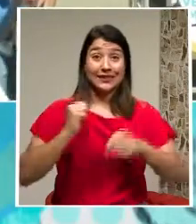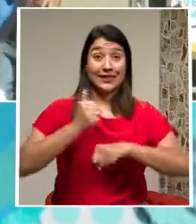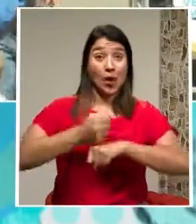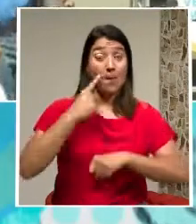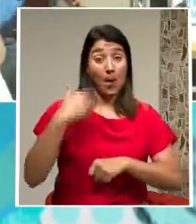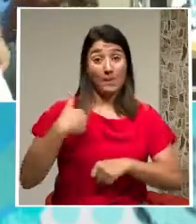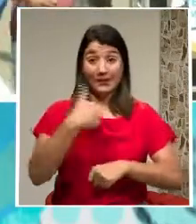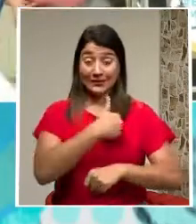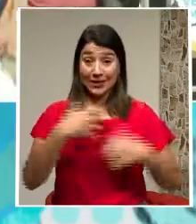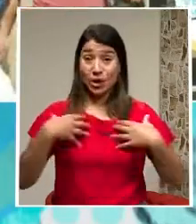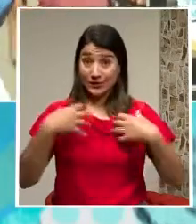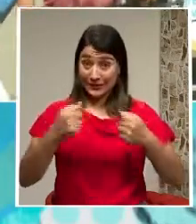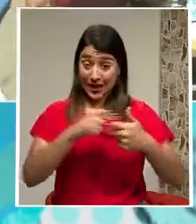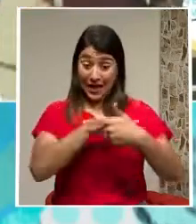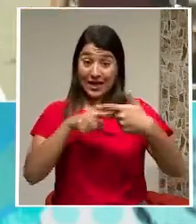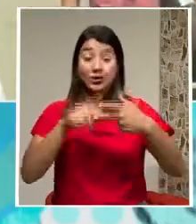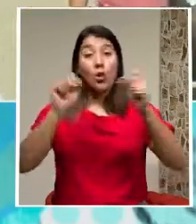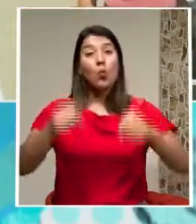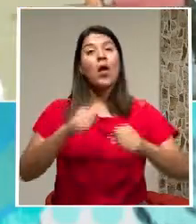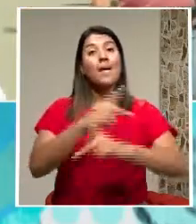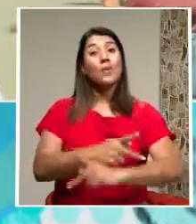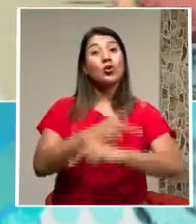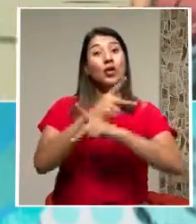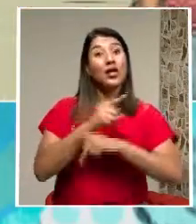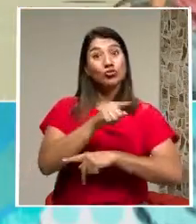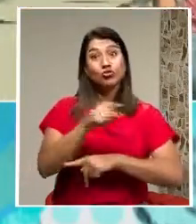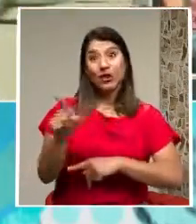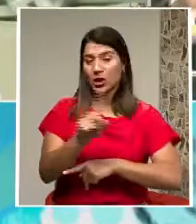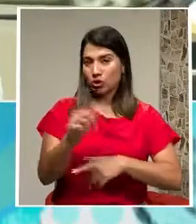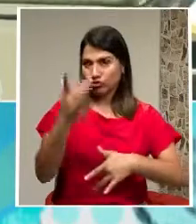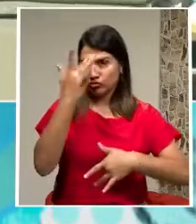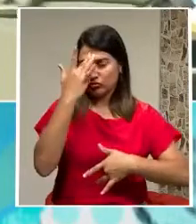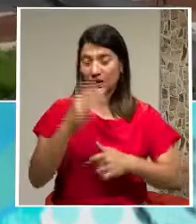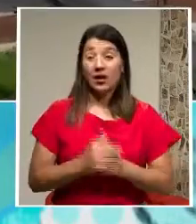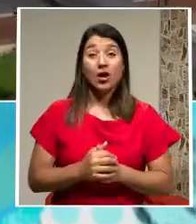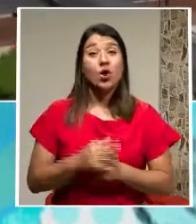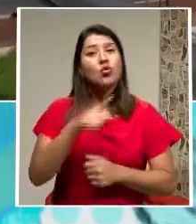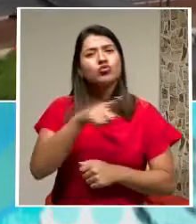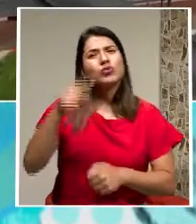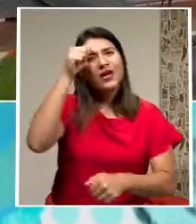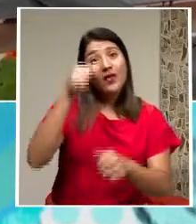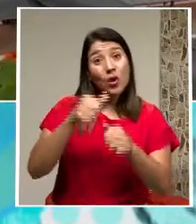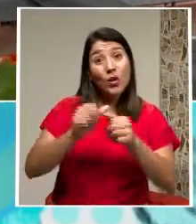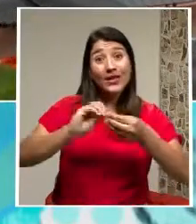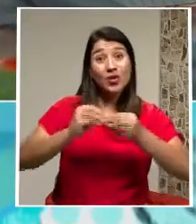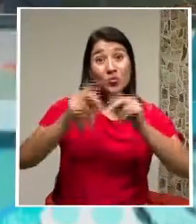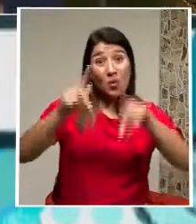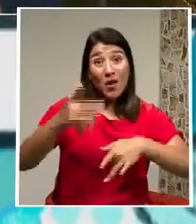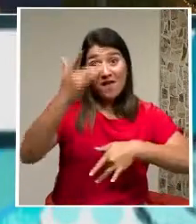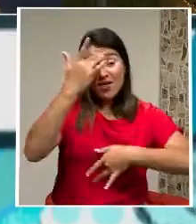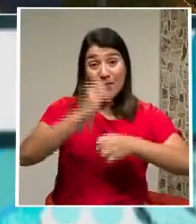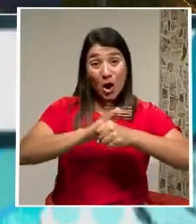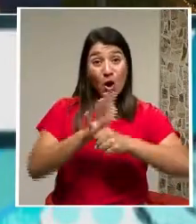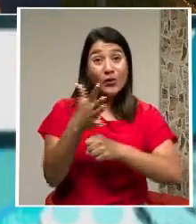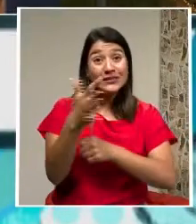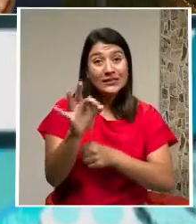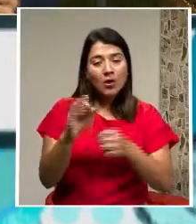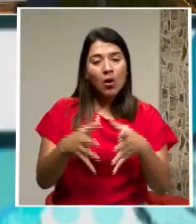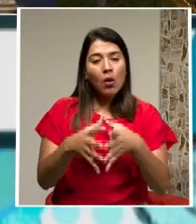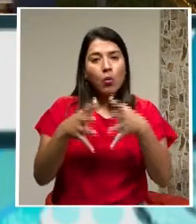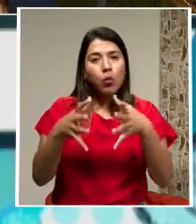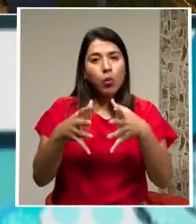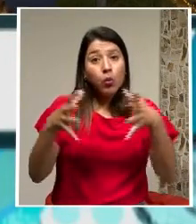Podría protegerlo de este virus Recordemos que los casos Han ido en incremento en estos últimos días Precisamente